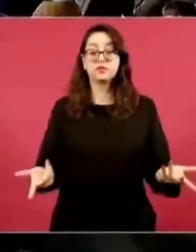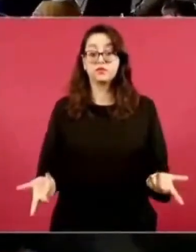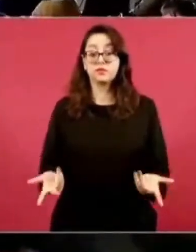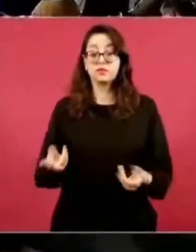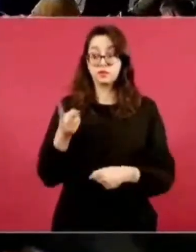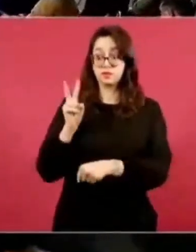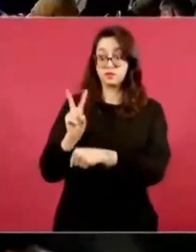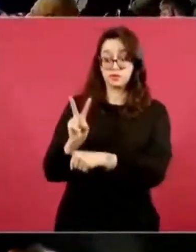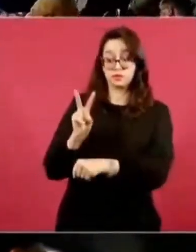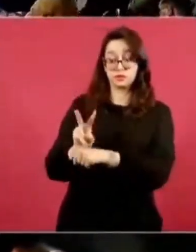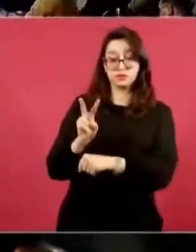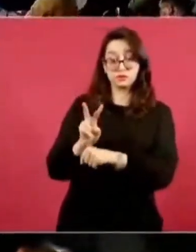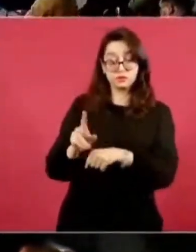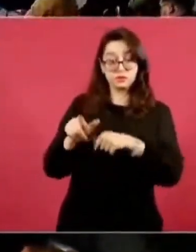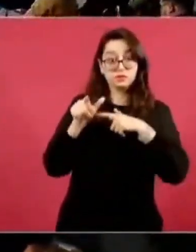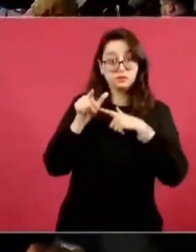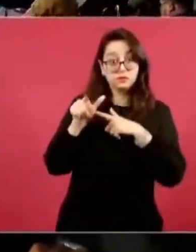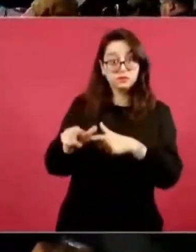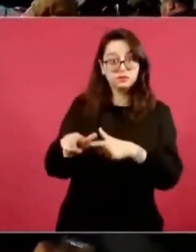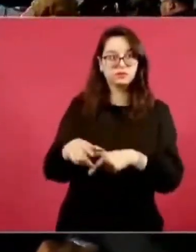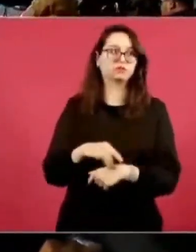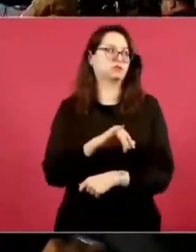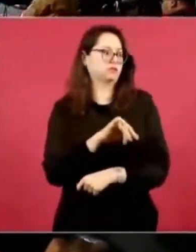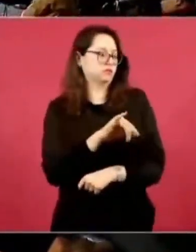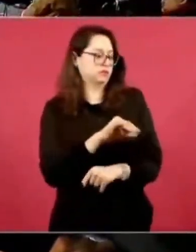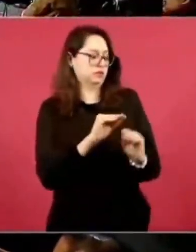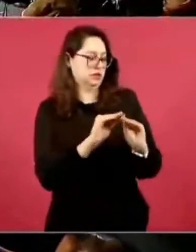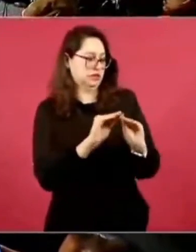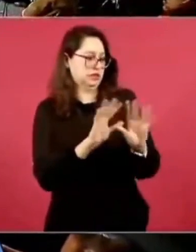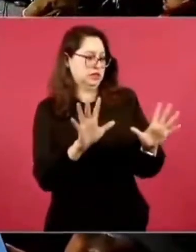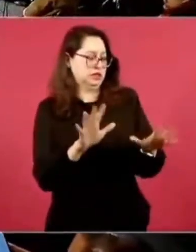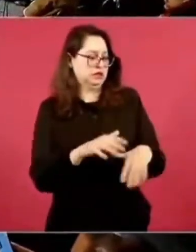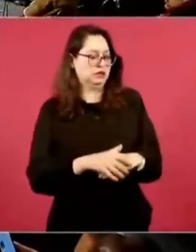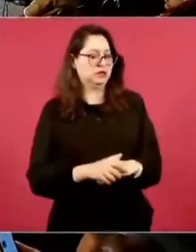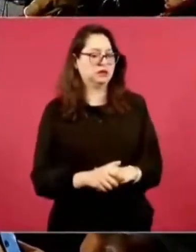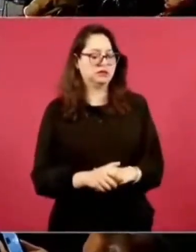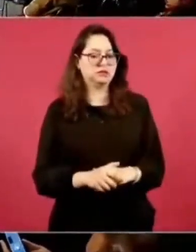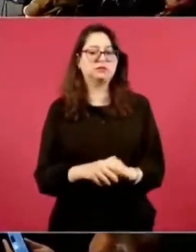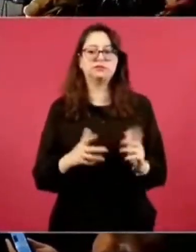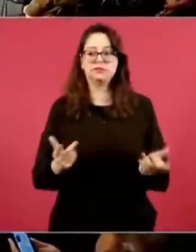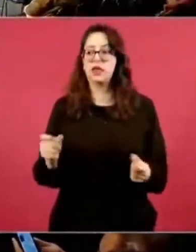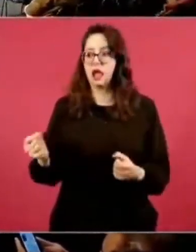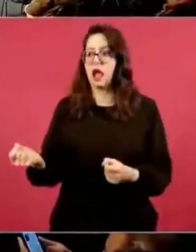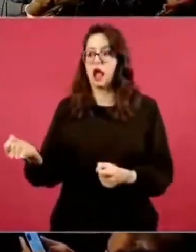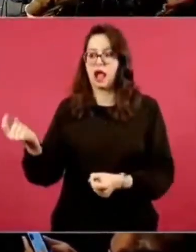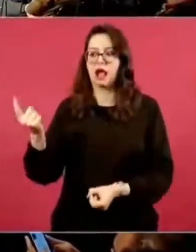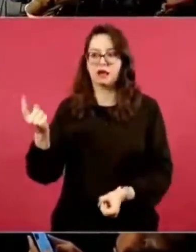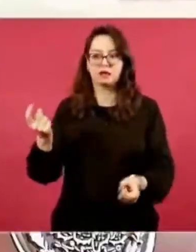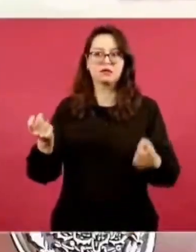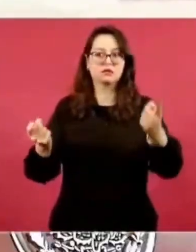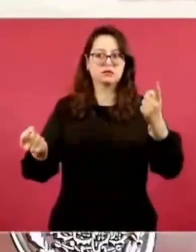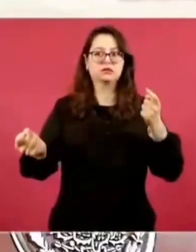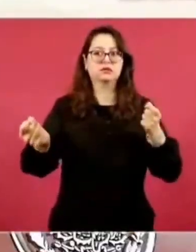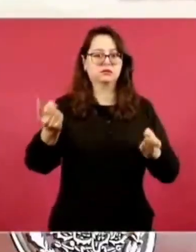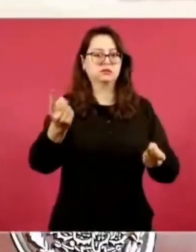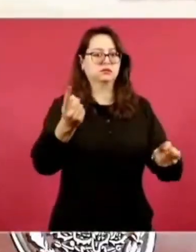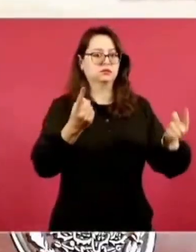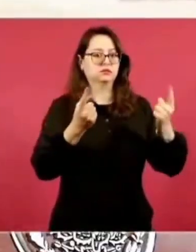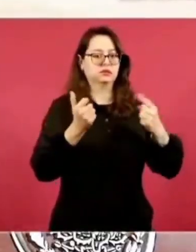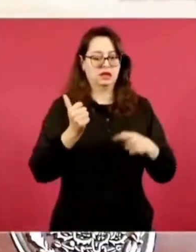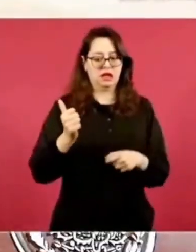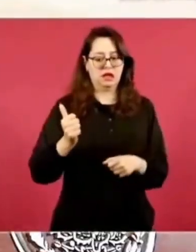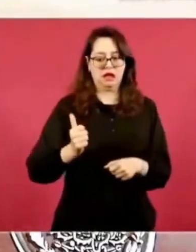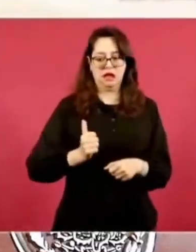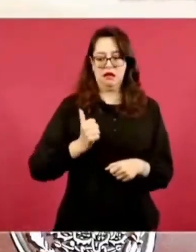Procuraduría Federal porque me plantearon que si castigábamos a los